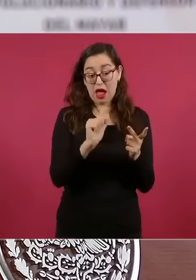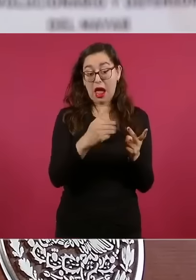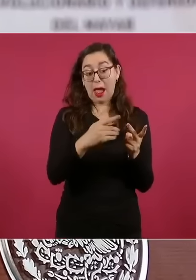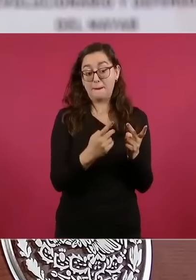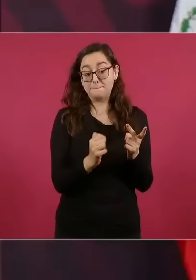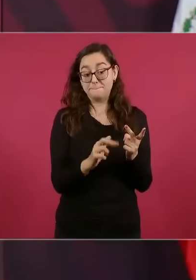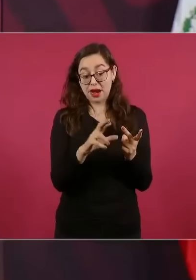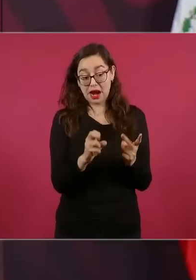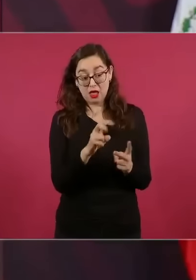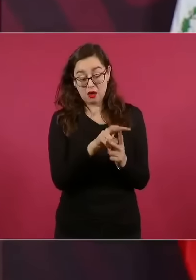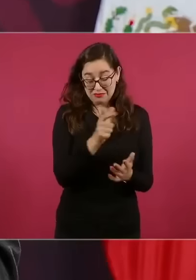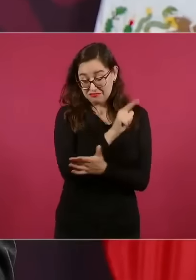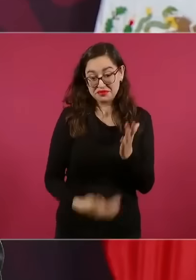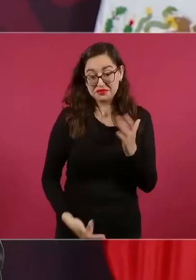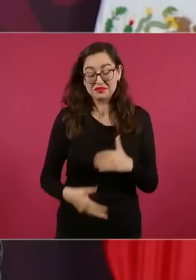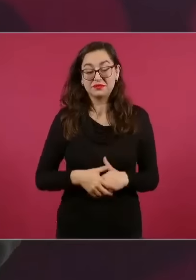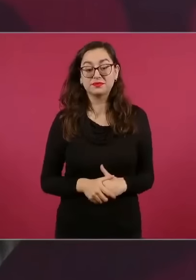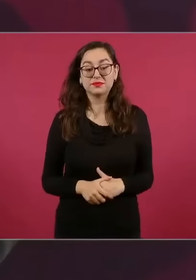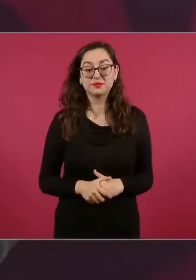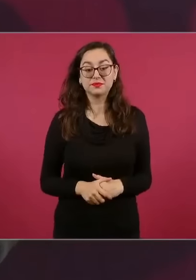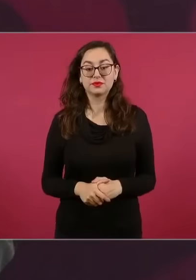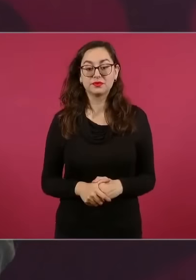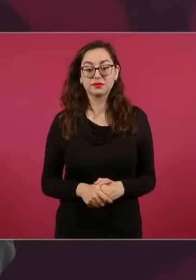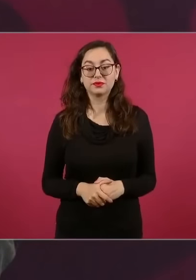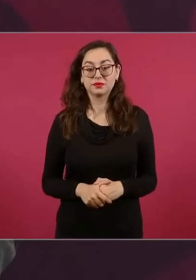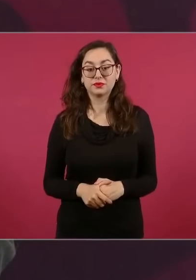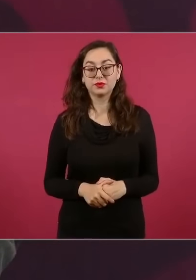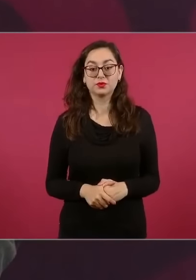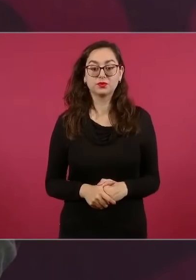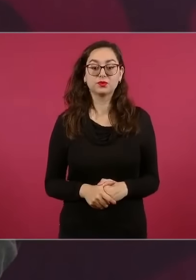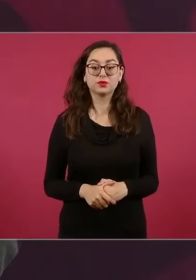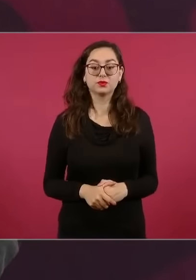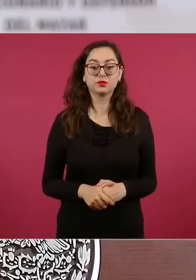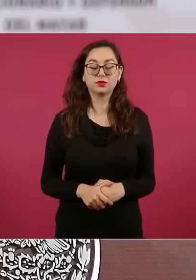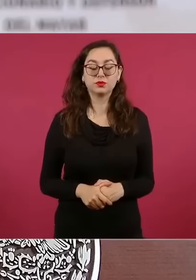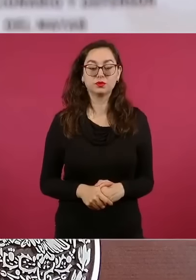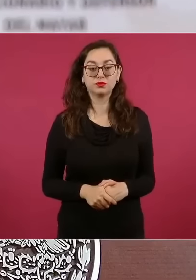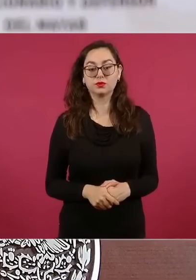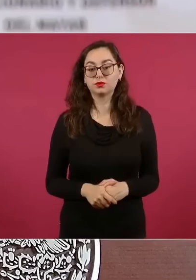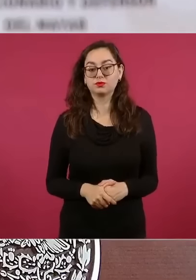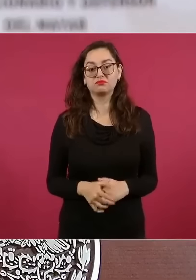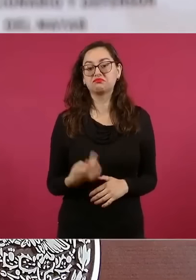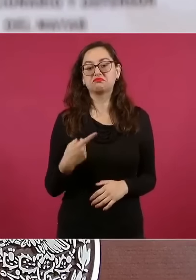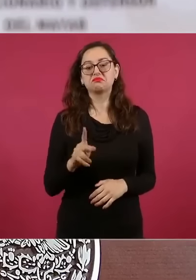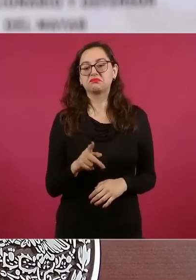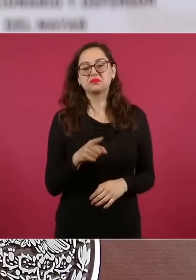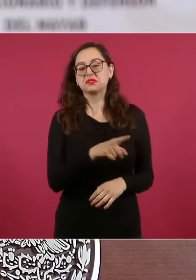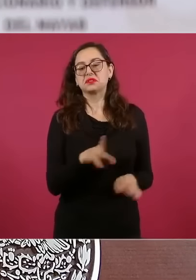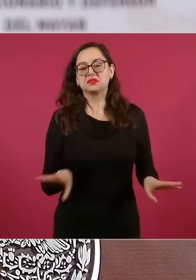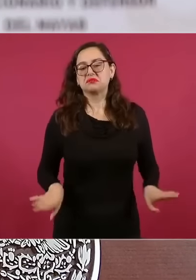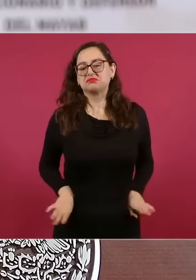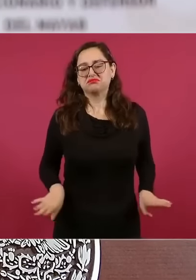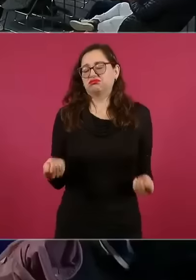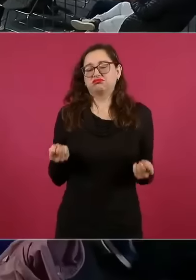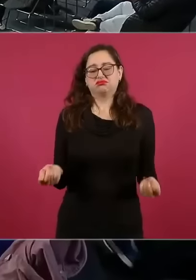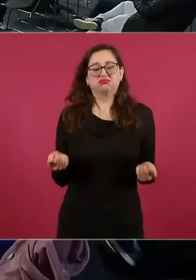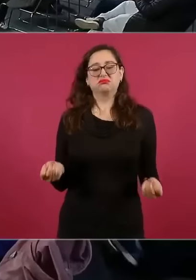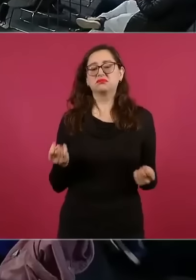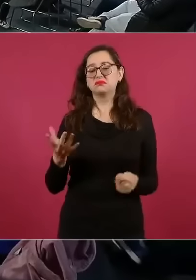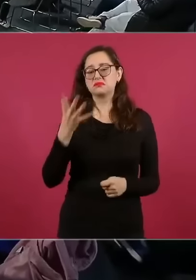Amparo Casar pero es muy cínico y es